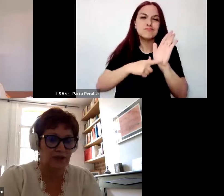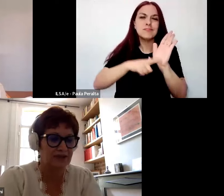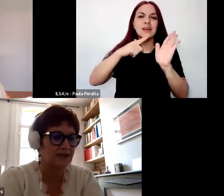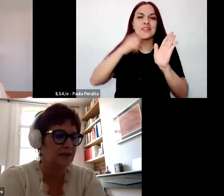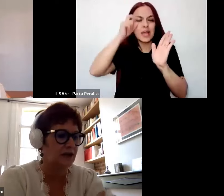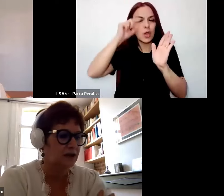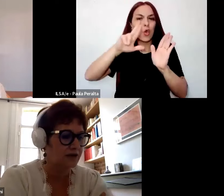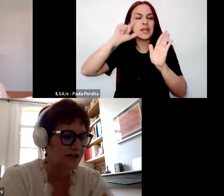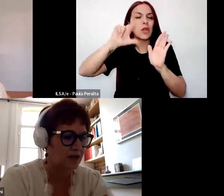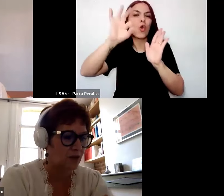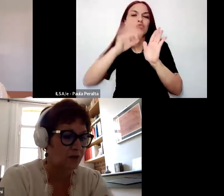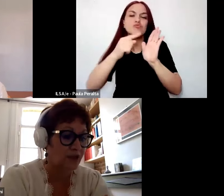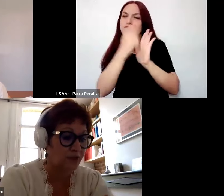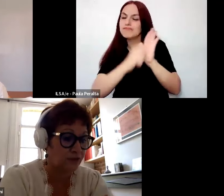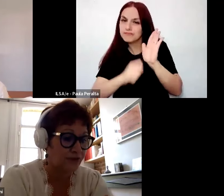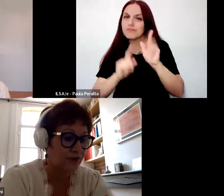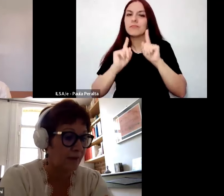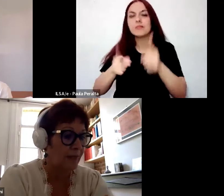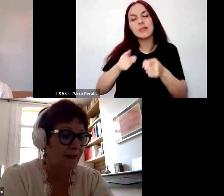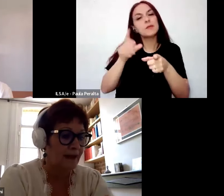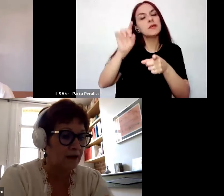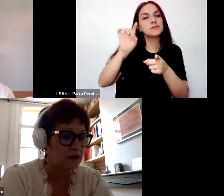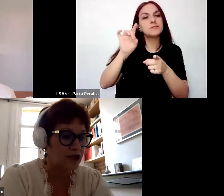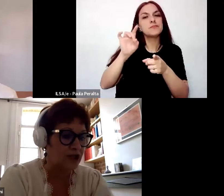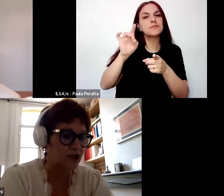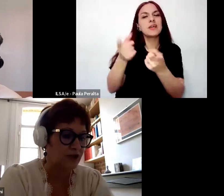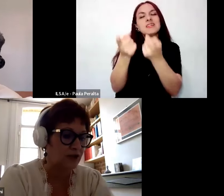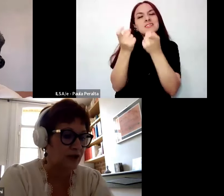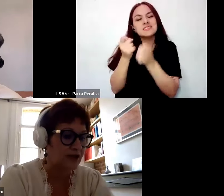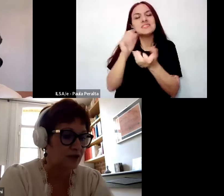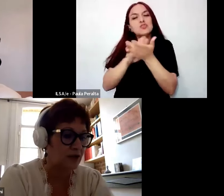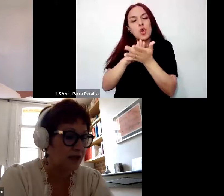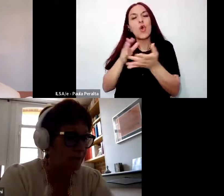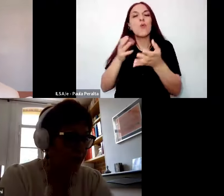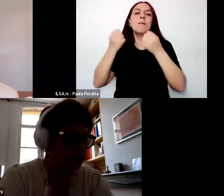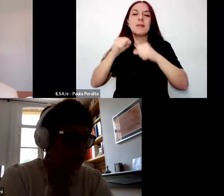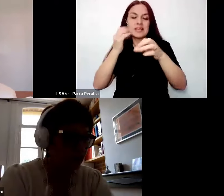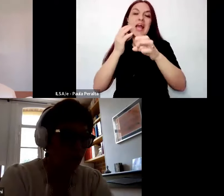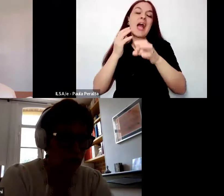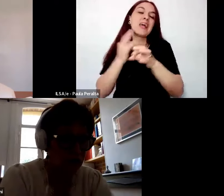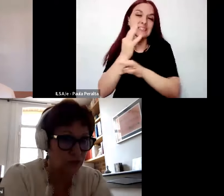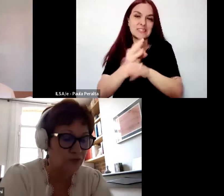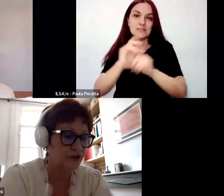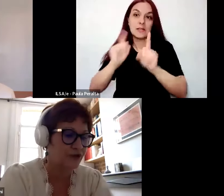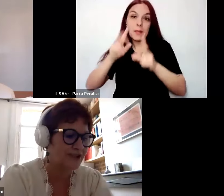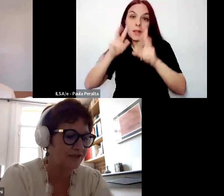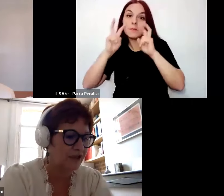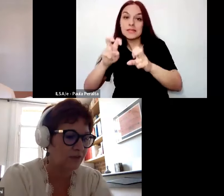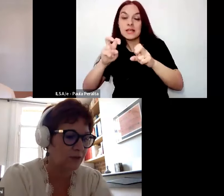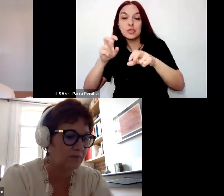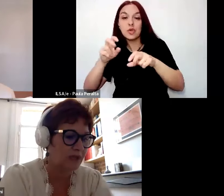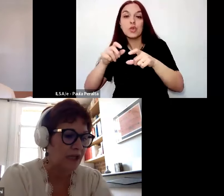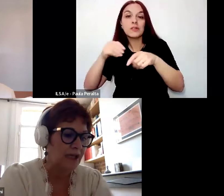investigaciones para la enseñanza o sobre las prácticas de la enseñanza. Y todavía más, la investigación en educación